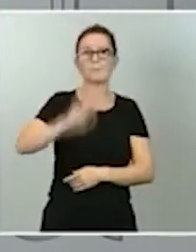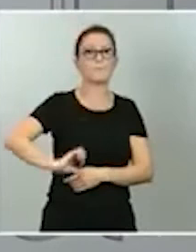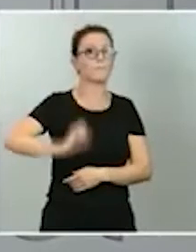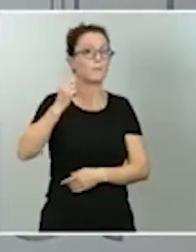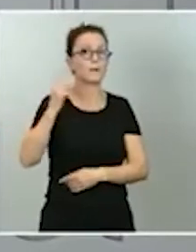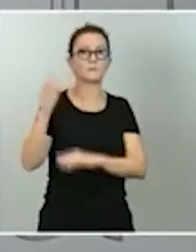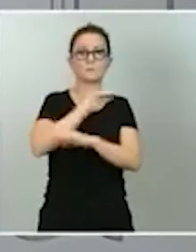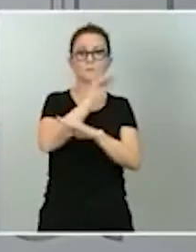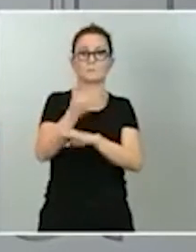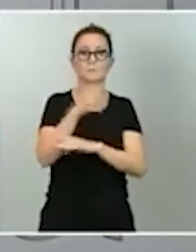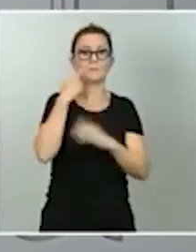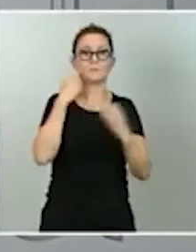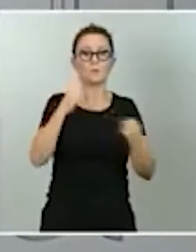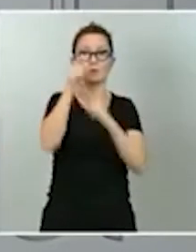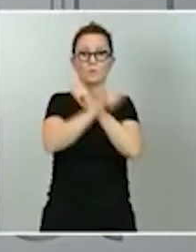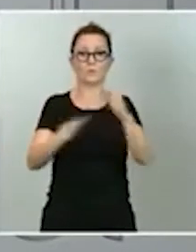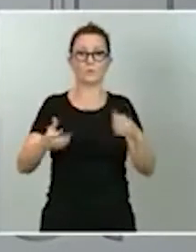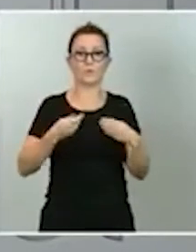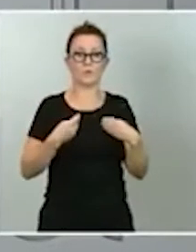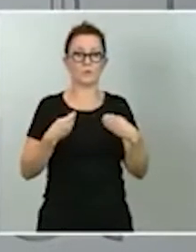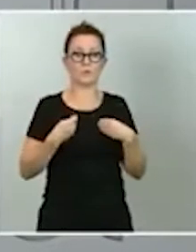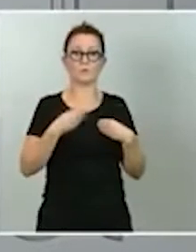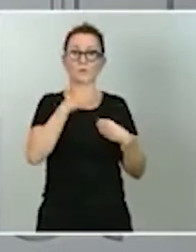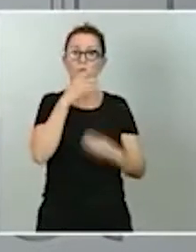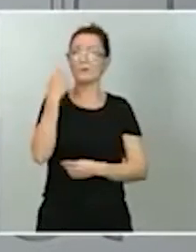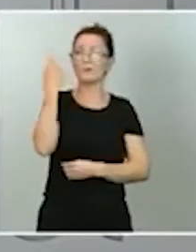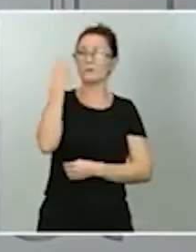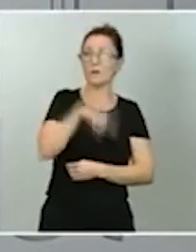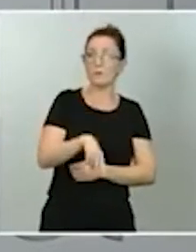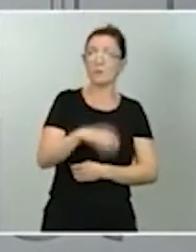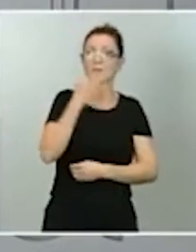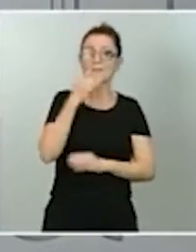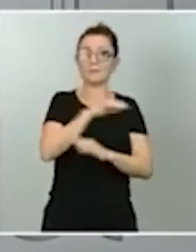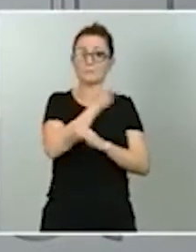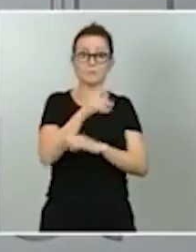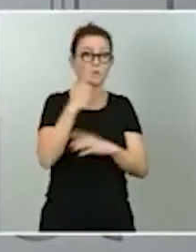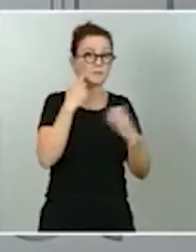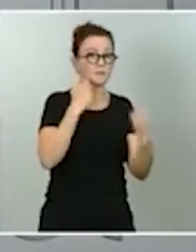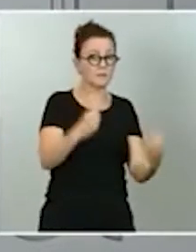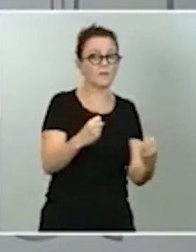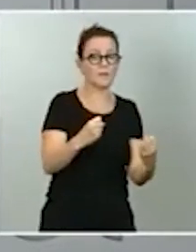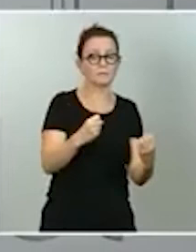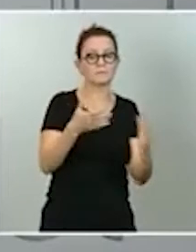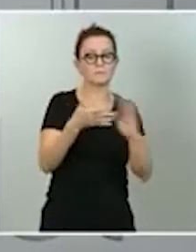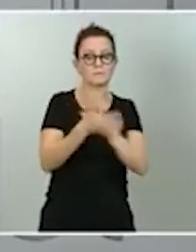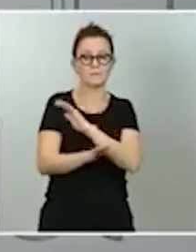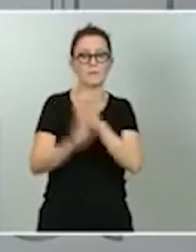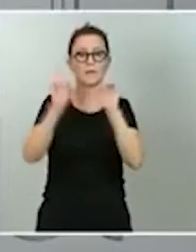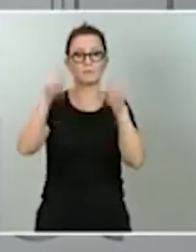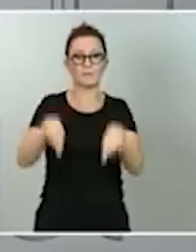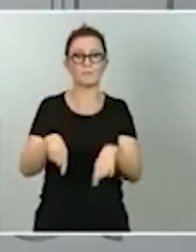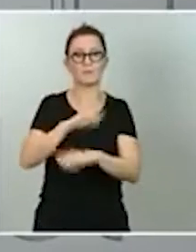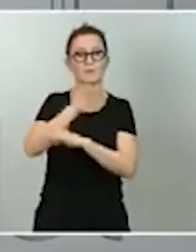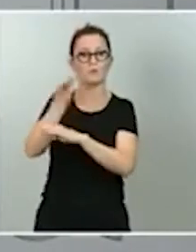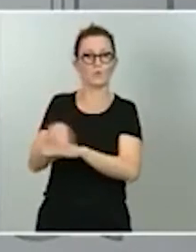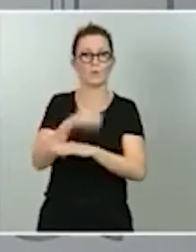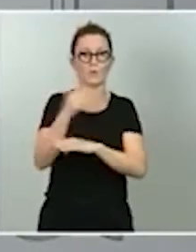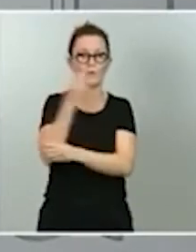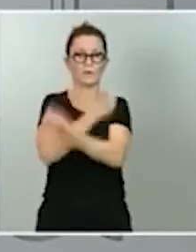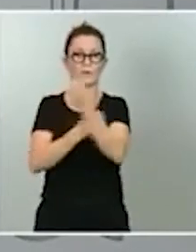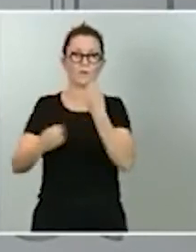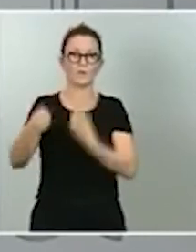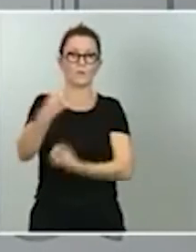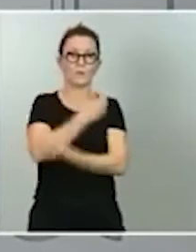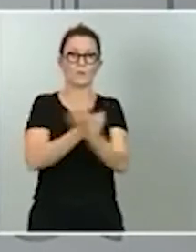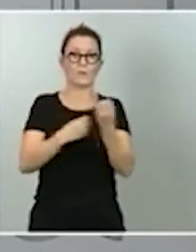ciudadanos conscientes de que de esa forma también preservábamos nuestra economía. Y esto es lo que hemos hecho dictado por el